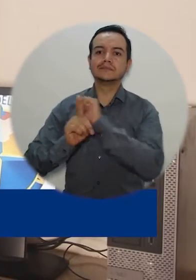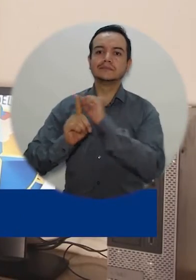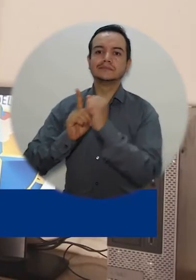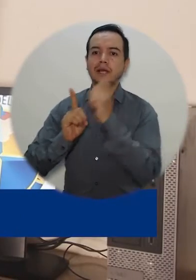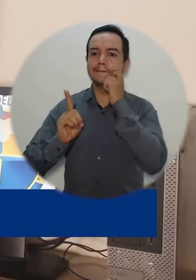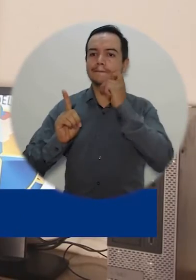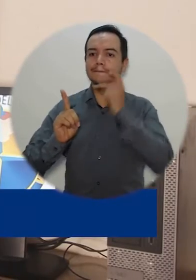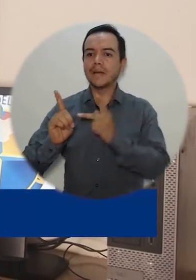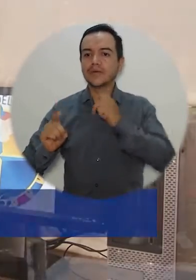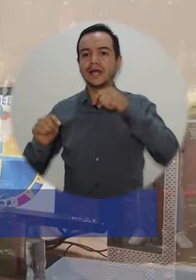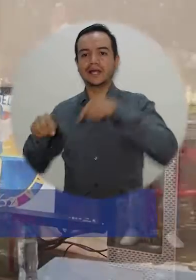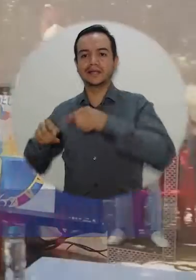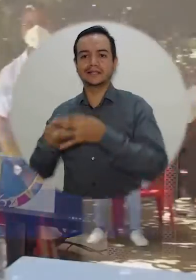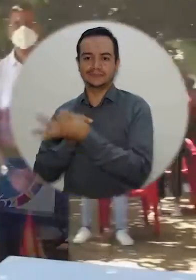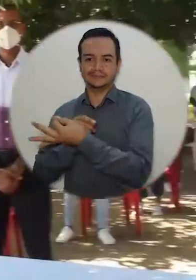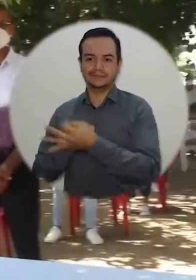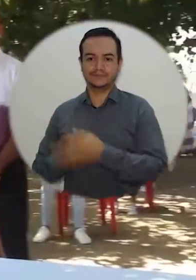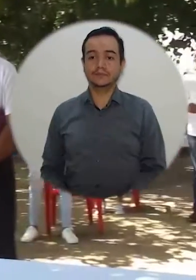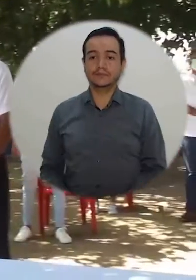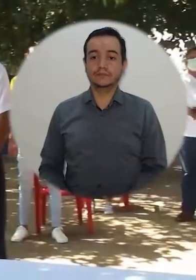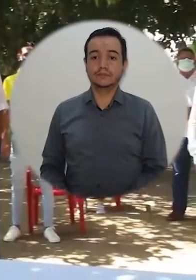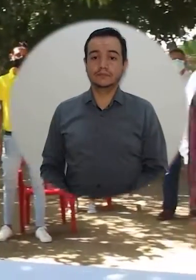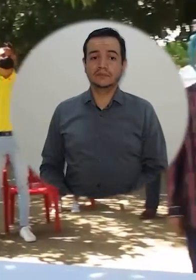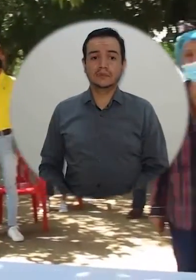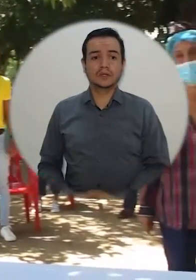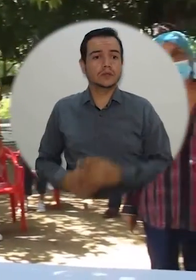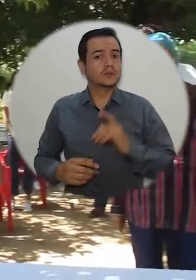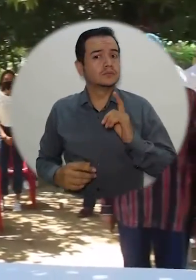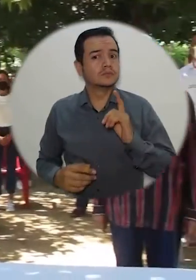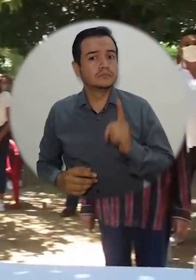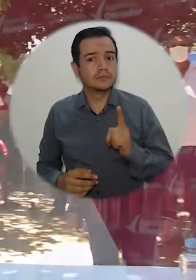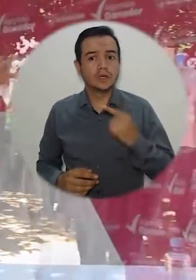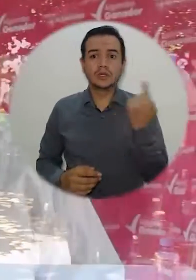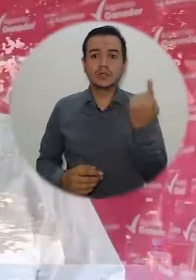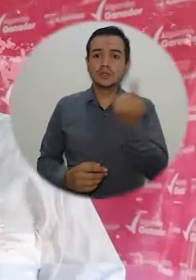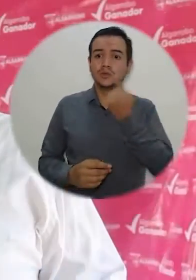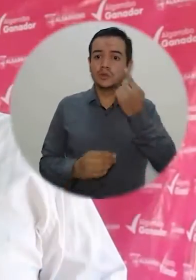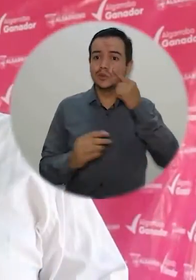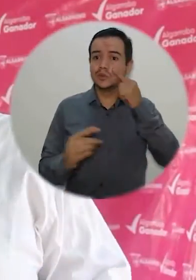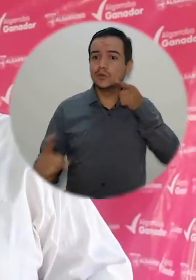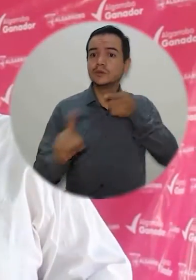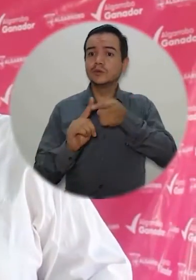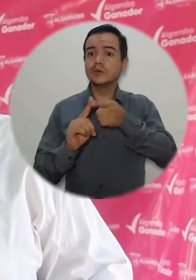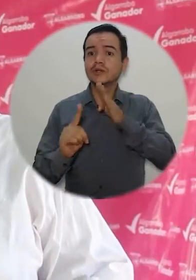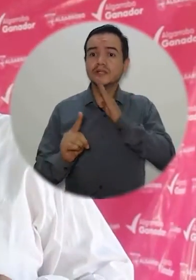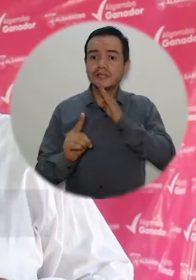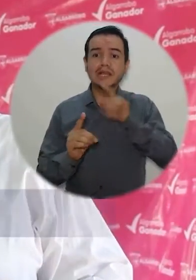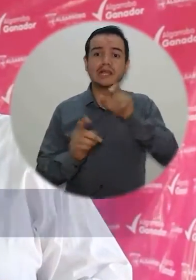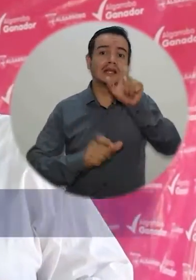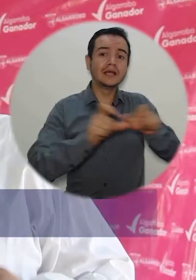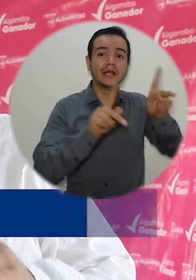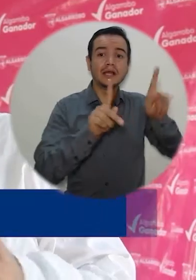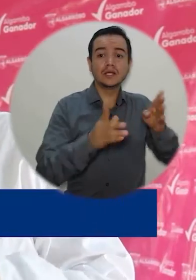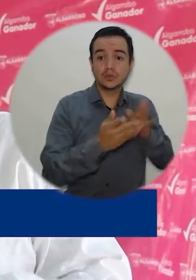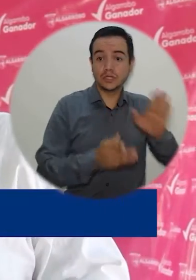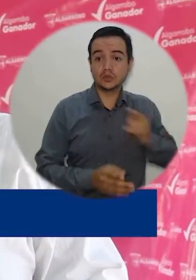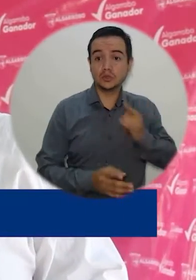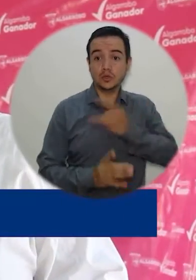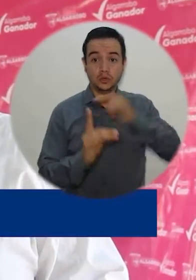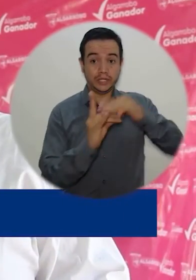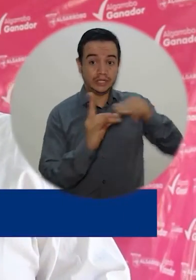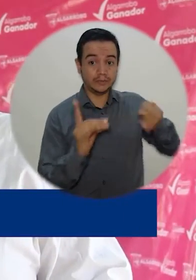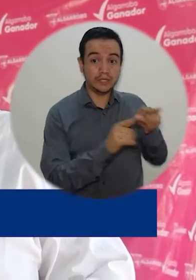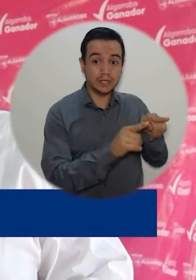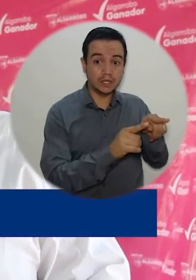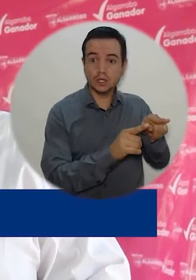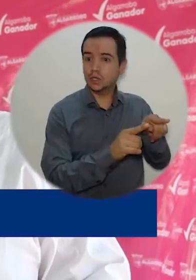humano y social en el municipio. Porque esto no es solo para los estudiantes de la Universidad